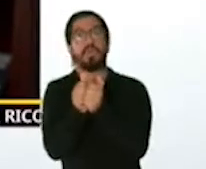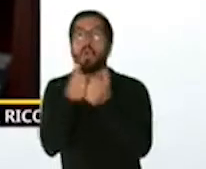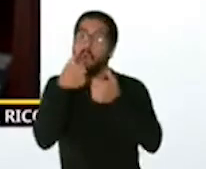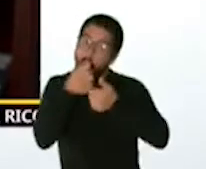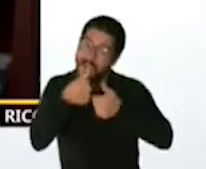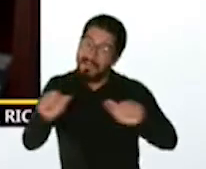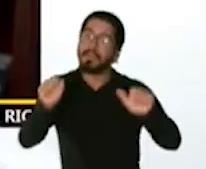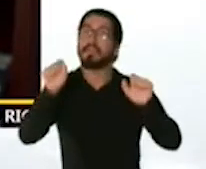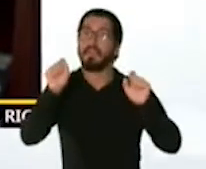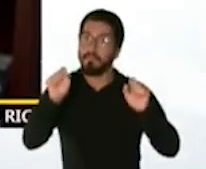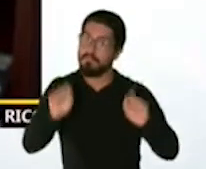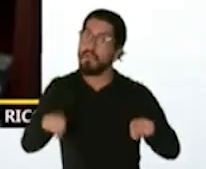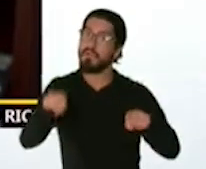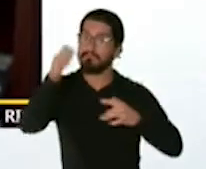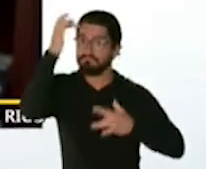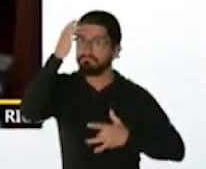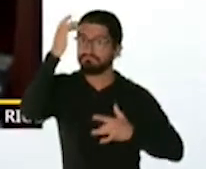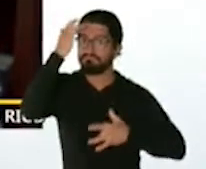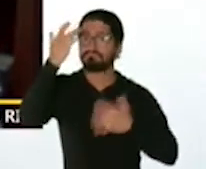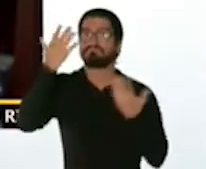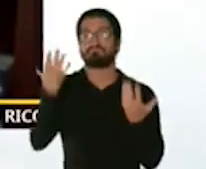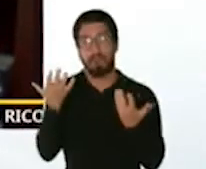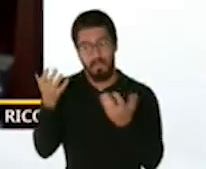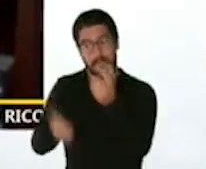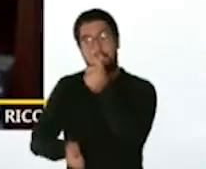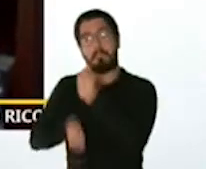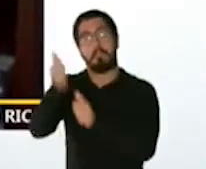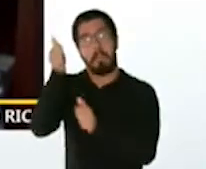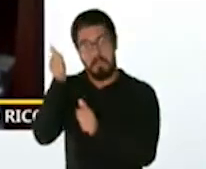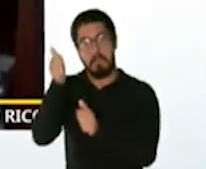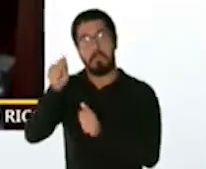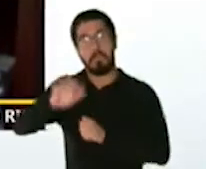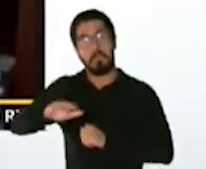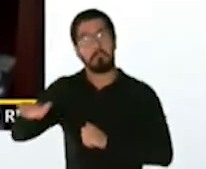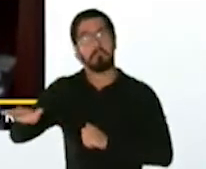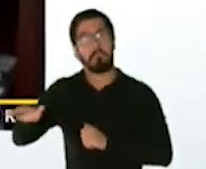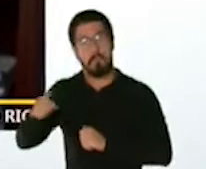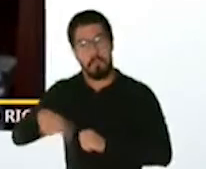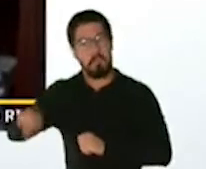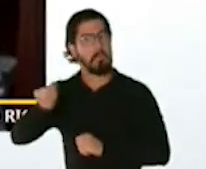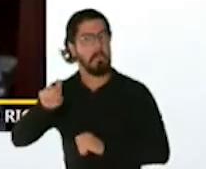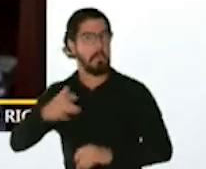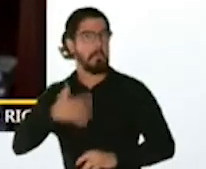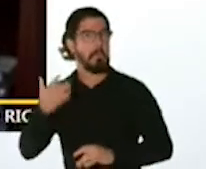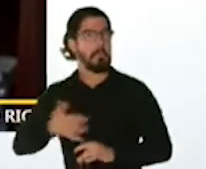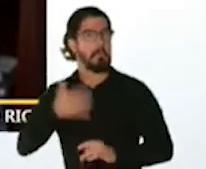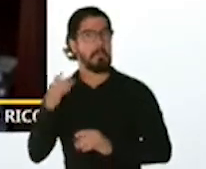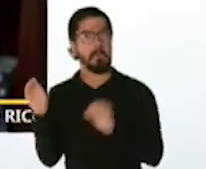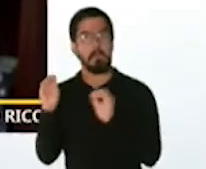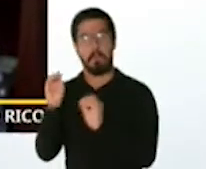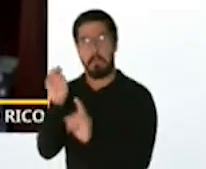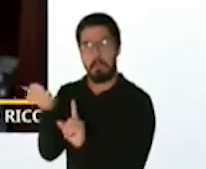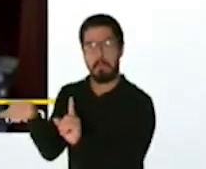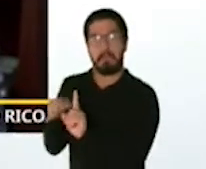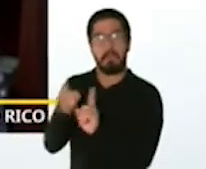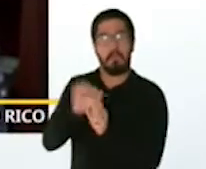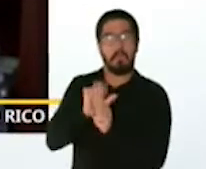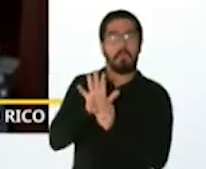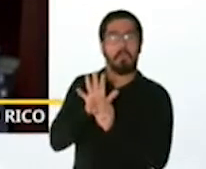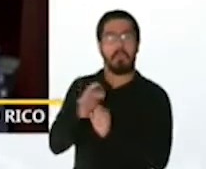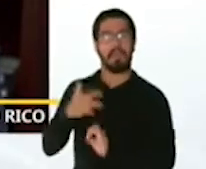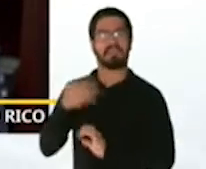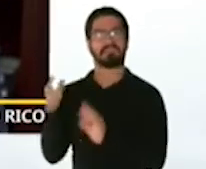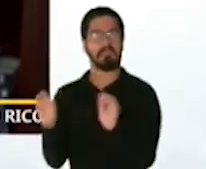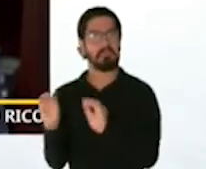severa pues se ha demostrado que la mayoría tiene un curso leve o asintomático aunque como digo a cualquiera le puede